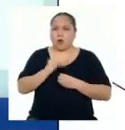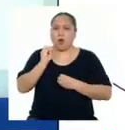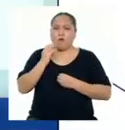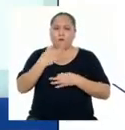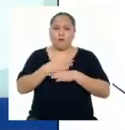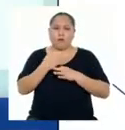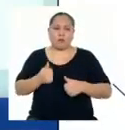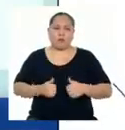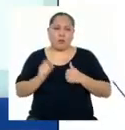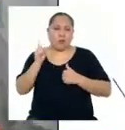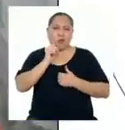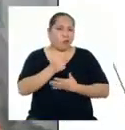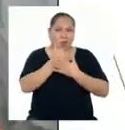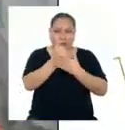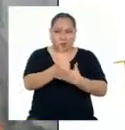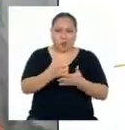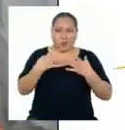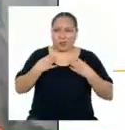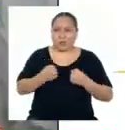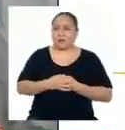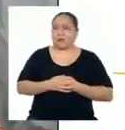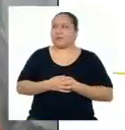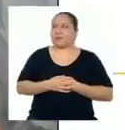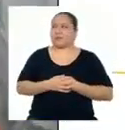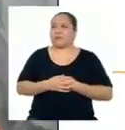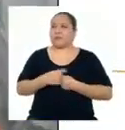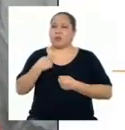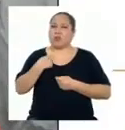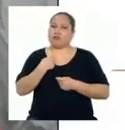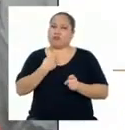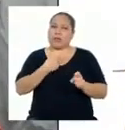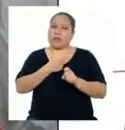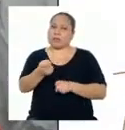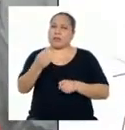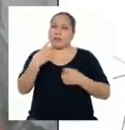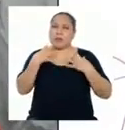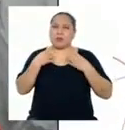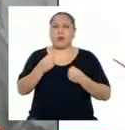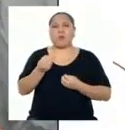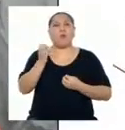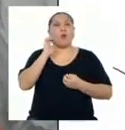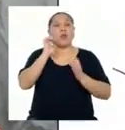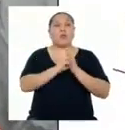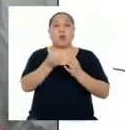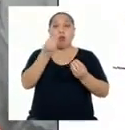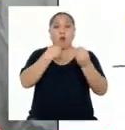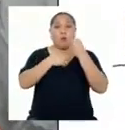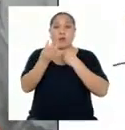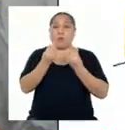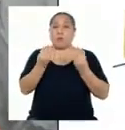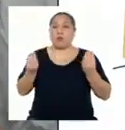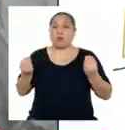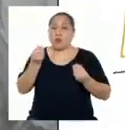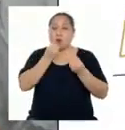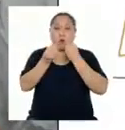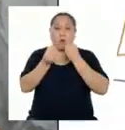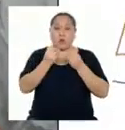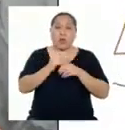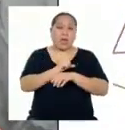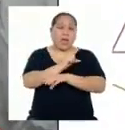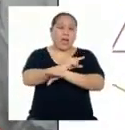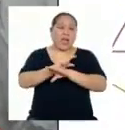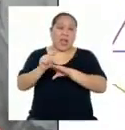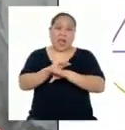ayudan a estar saludables? Los hábitos dañinos para nuestra salud son el consumir alimentos en exceso y con grasas